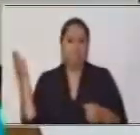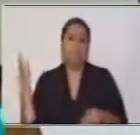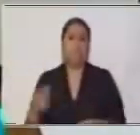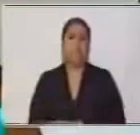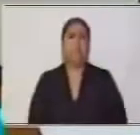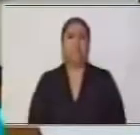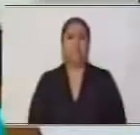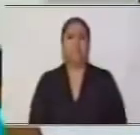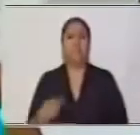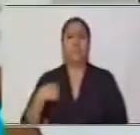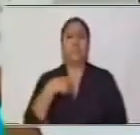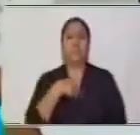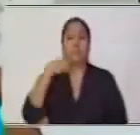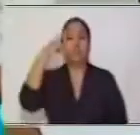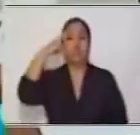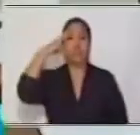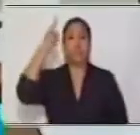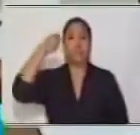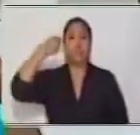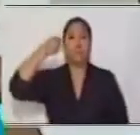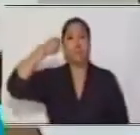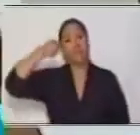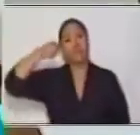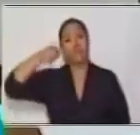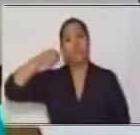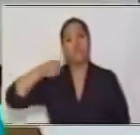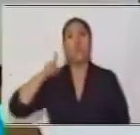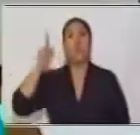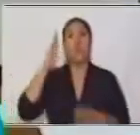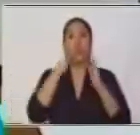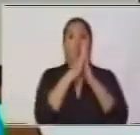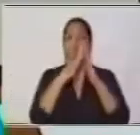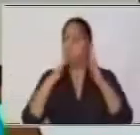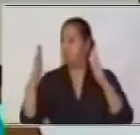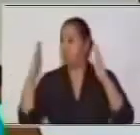Vamos a recordar entonces, a establecer que en una proporción,